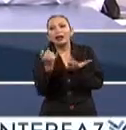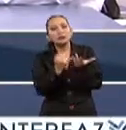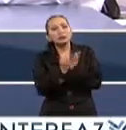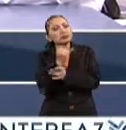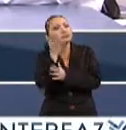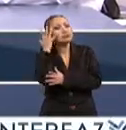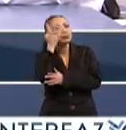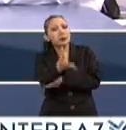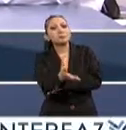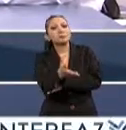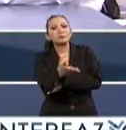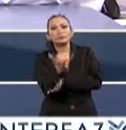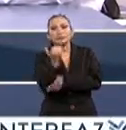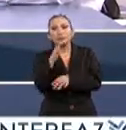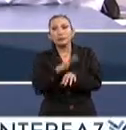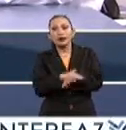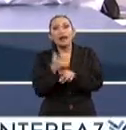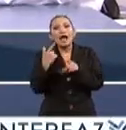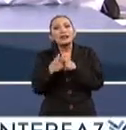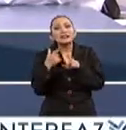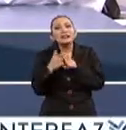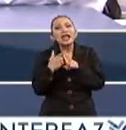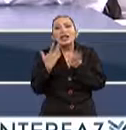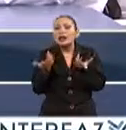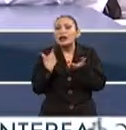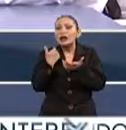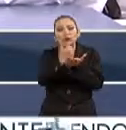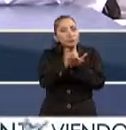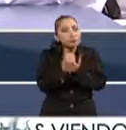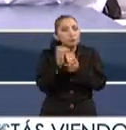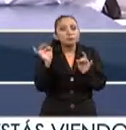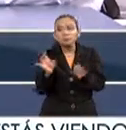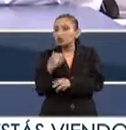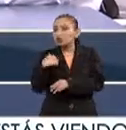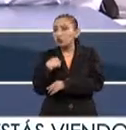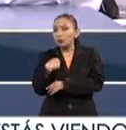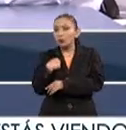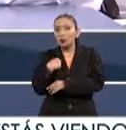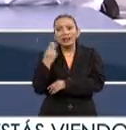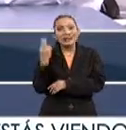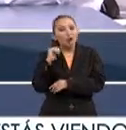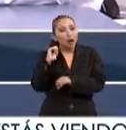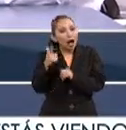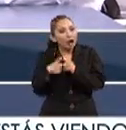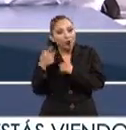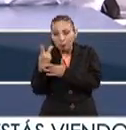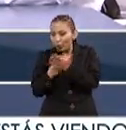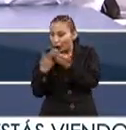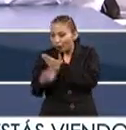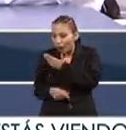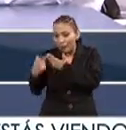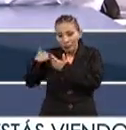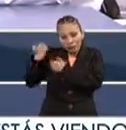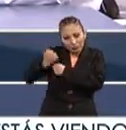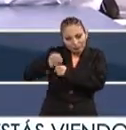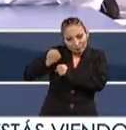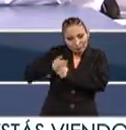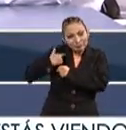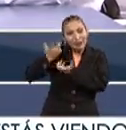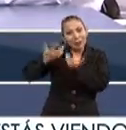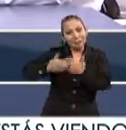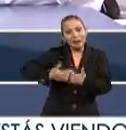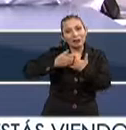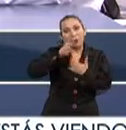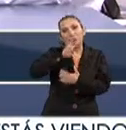decisiones y sobre todo, saber a quién recurrir en caso de un programa, sobre todo, de adentramiento en las